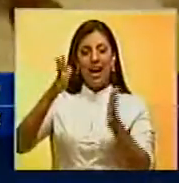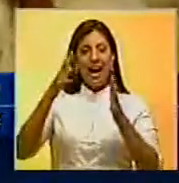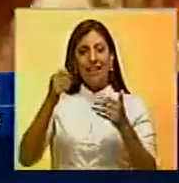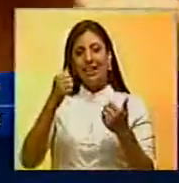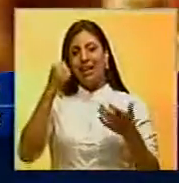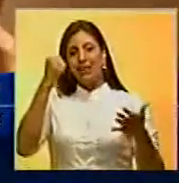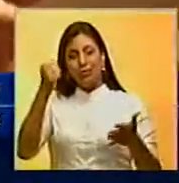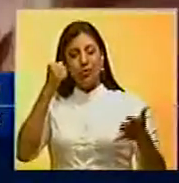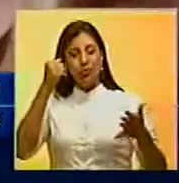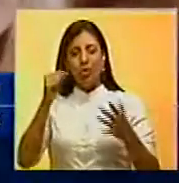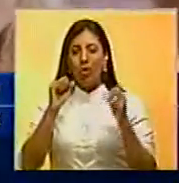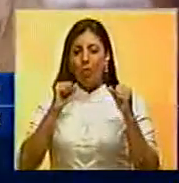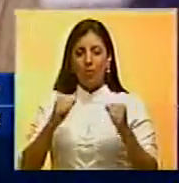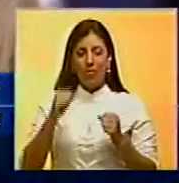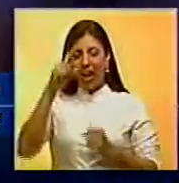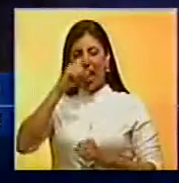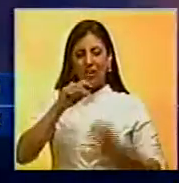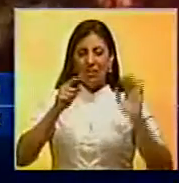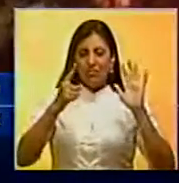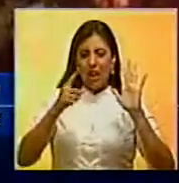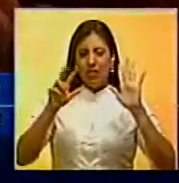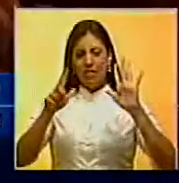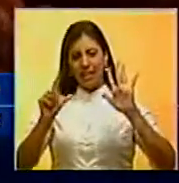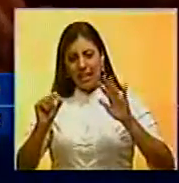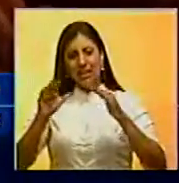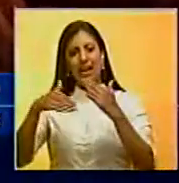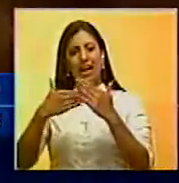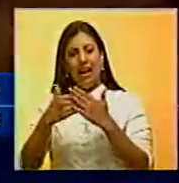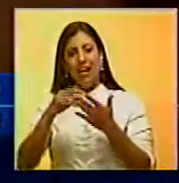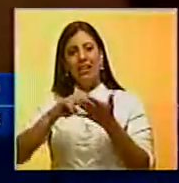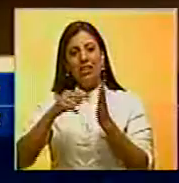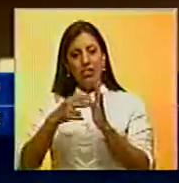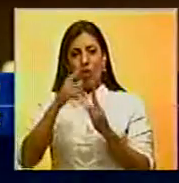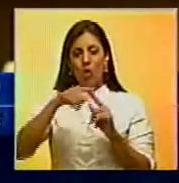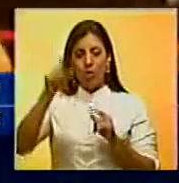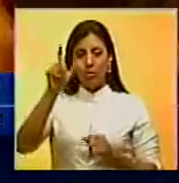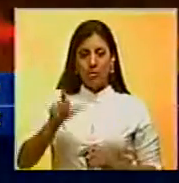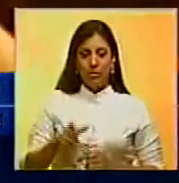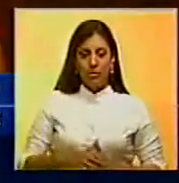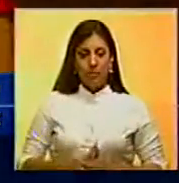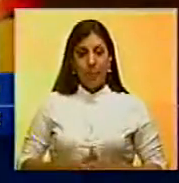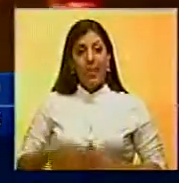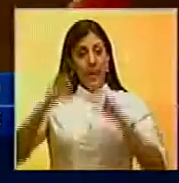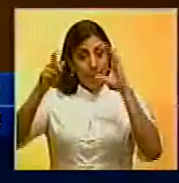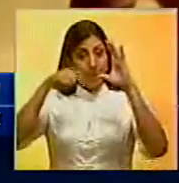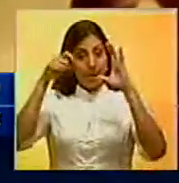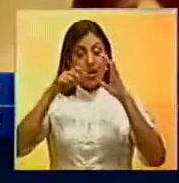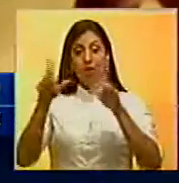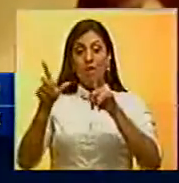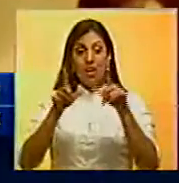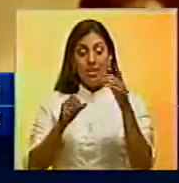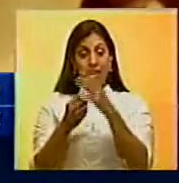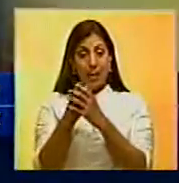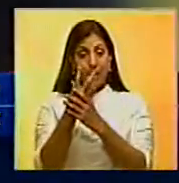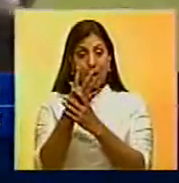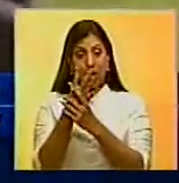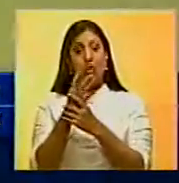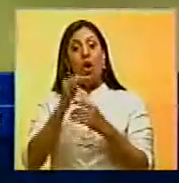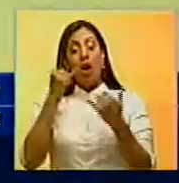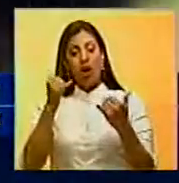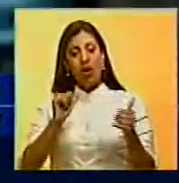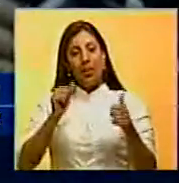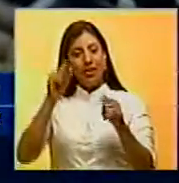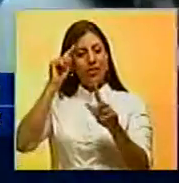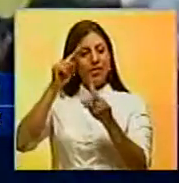importantes títulos en los años 70 y quien es interpretado por Robert De Niro. La película ya debutó en mayo en Cannes, con una